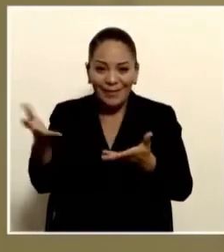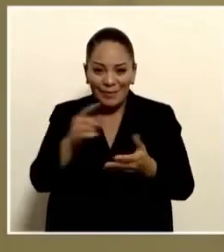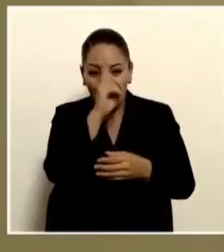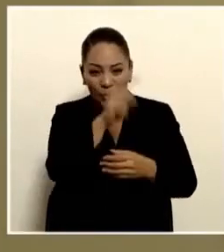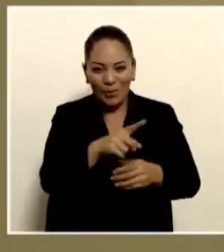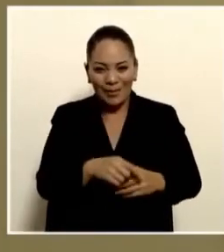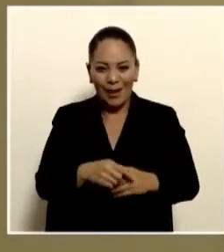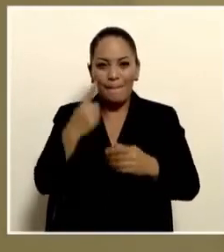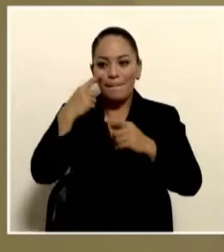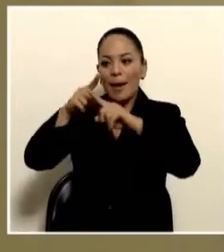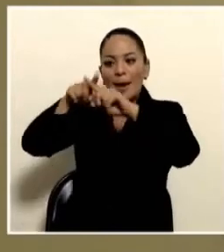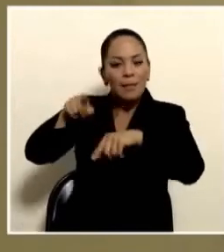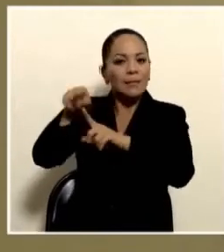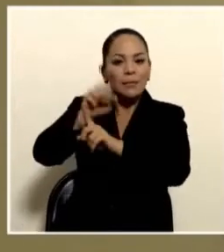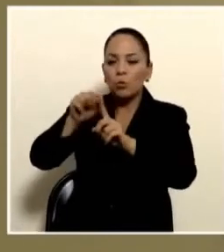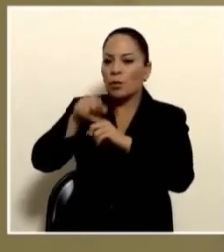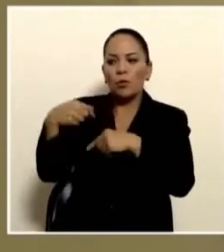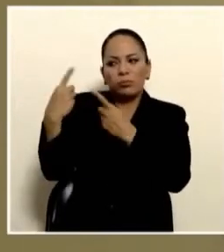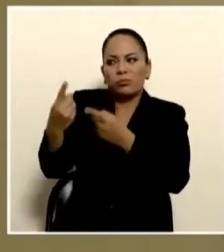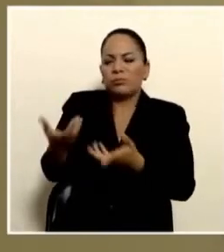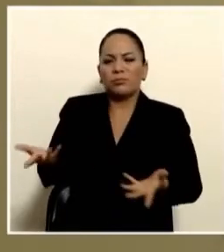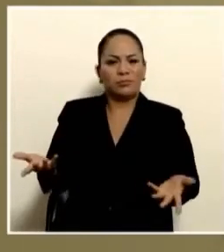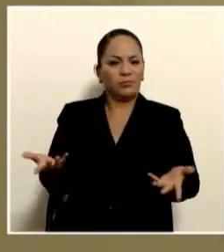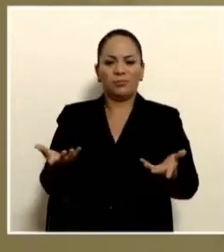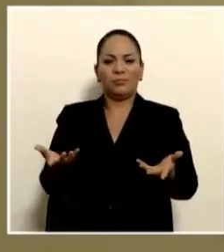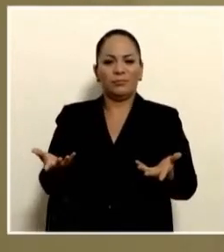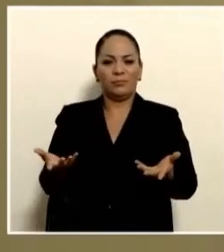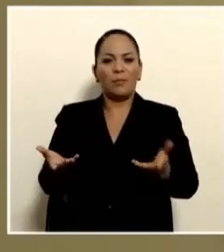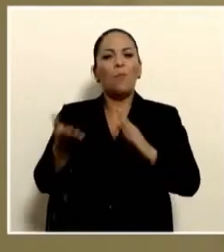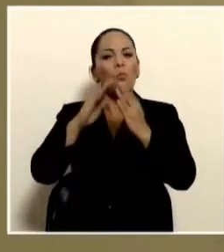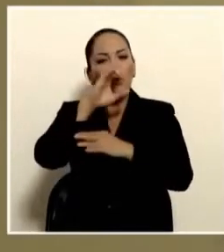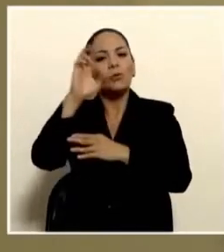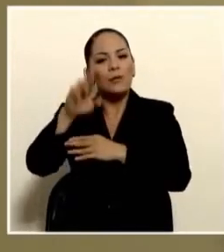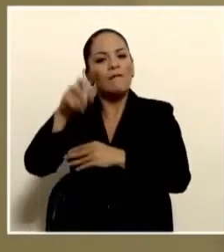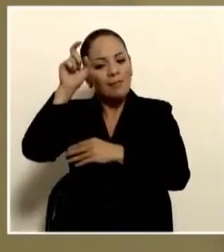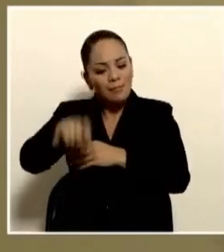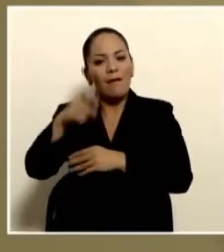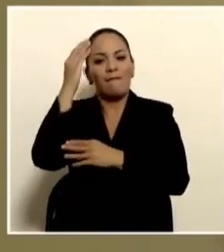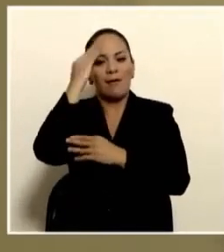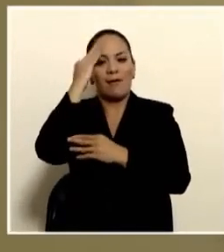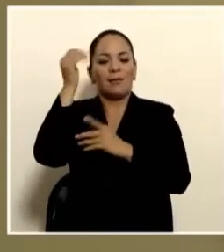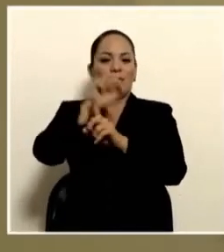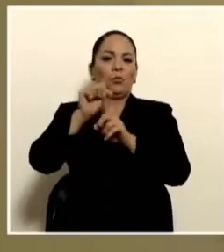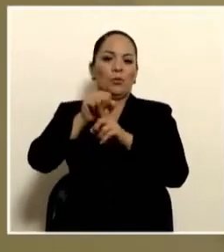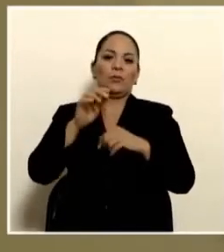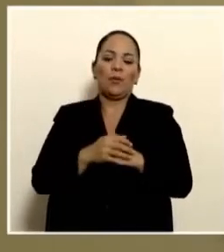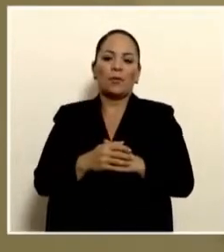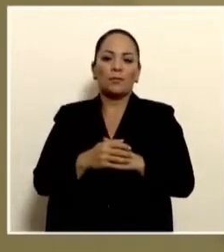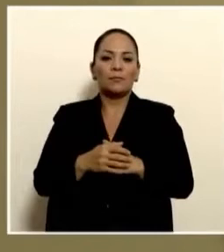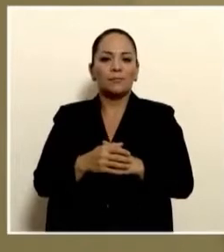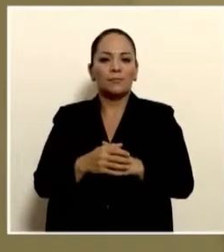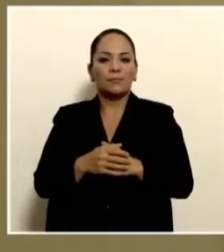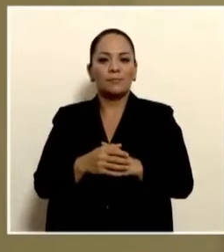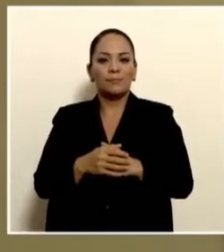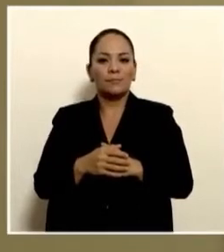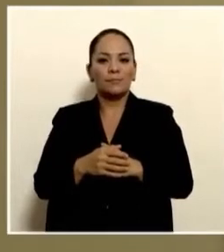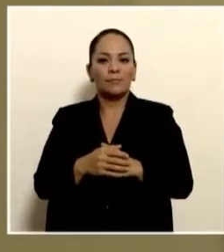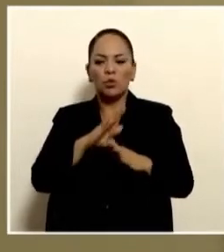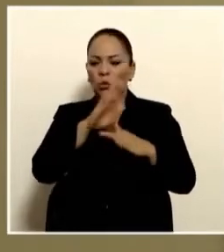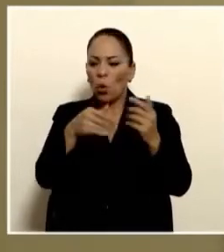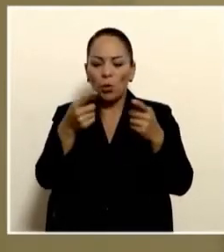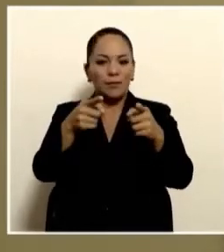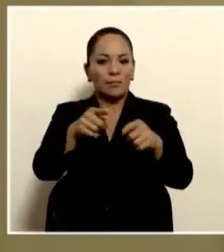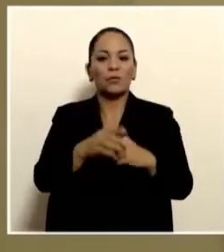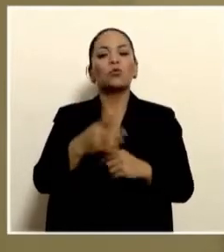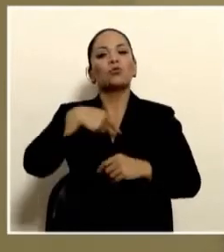para eliminar esa situación que sí merece que el pueblo de Costa Rica la conozca. Y vamos a construir la ciudad